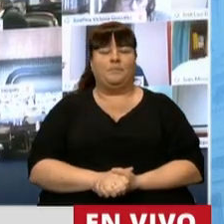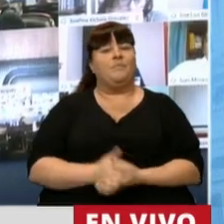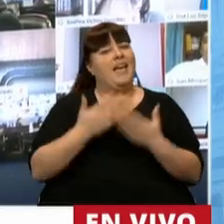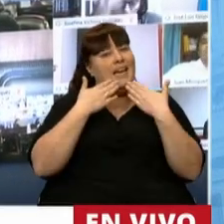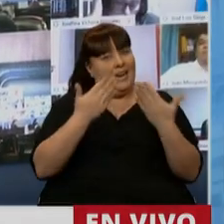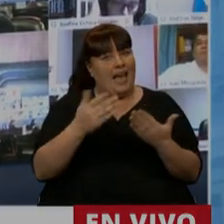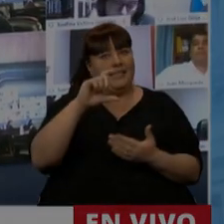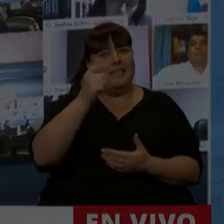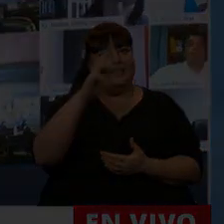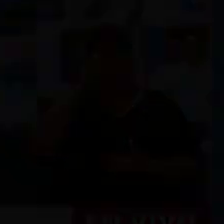Gracias, Carmen.